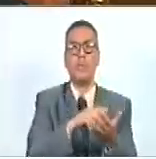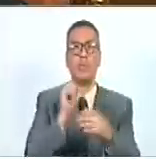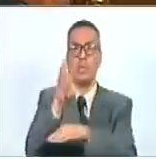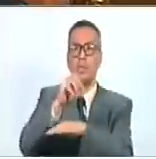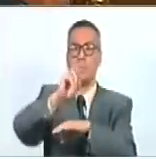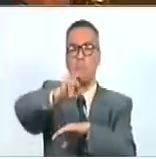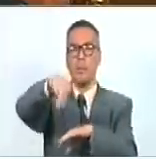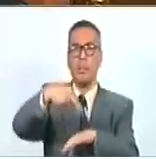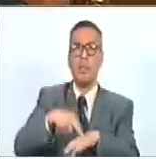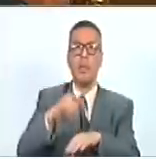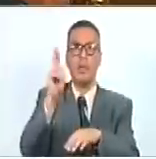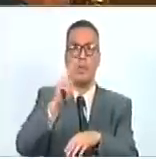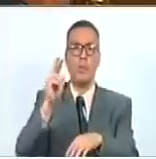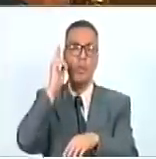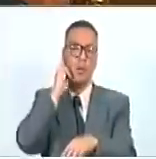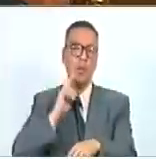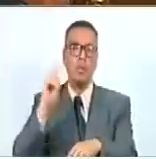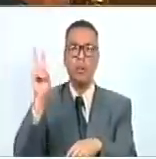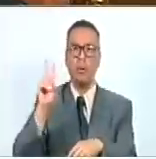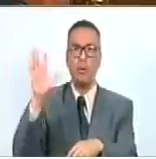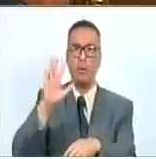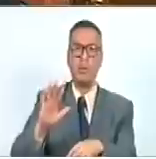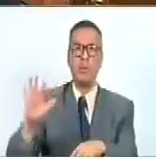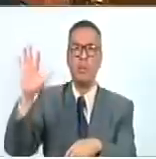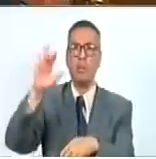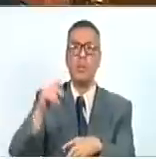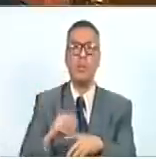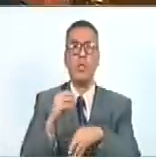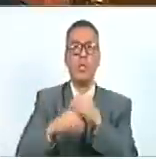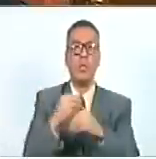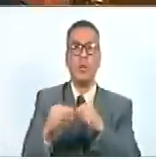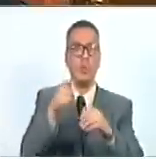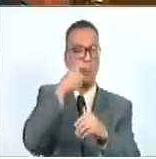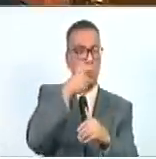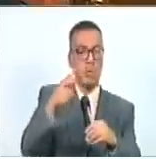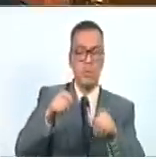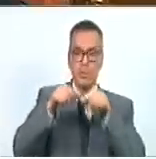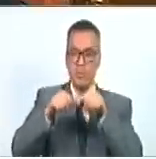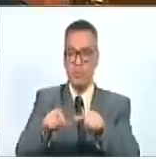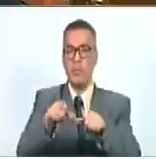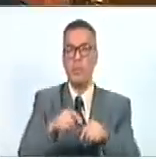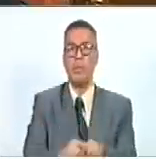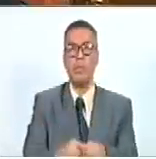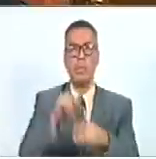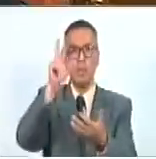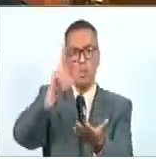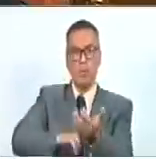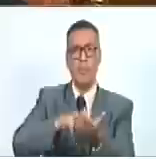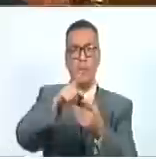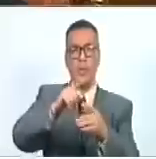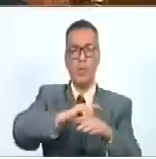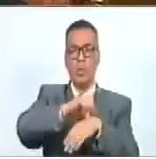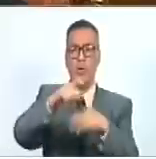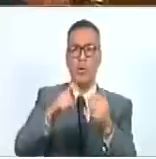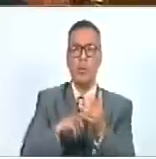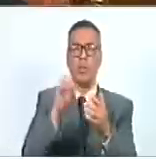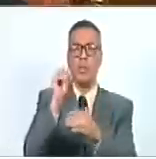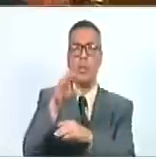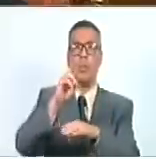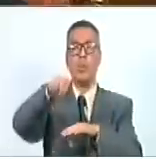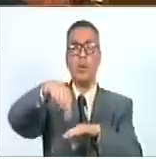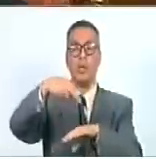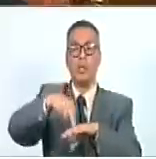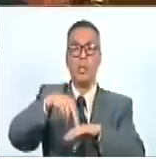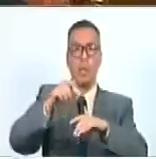Asamblea Nacional de la República Bolivariana de Venezuela como observador permanente, aprobada por la plenaria del Parlamento